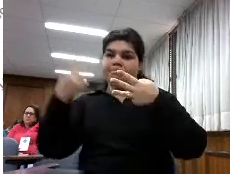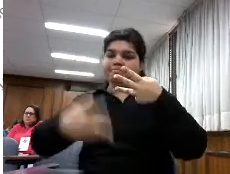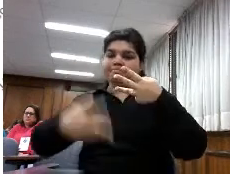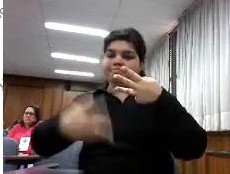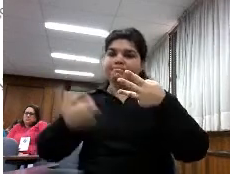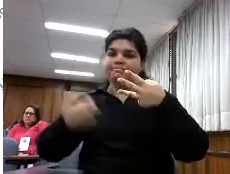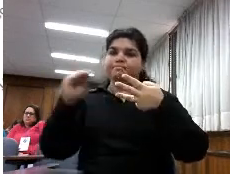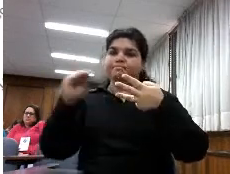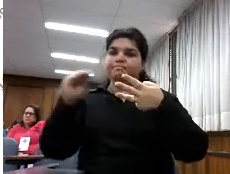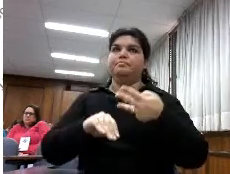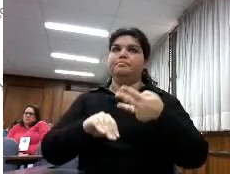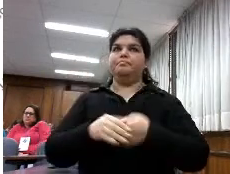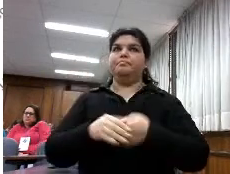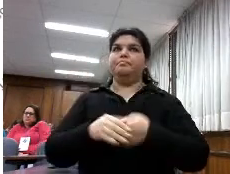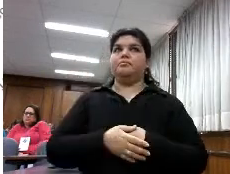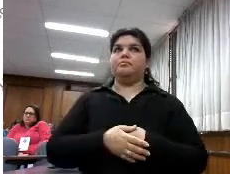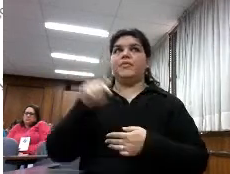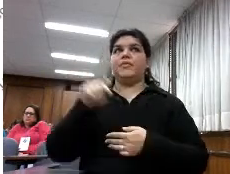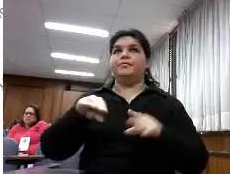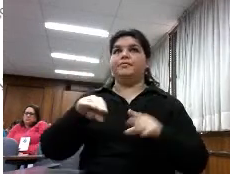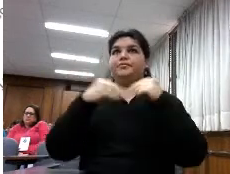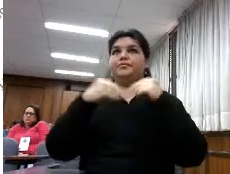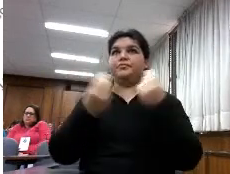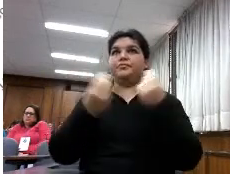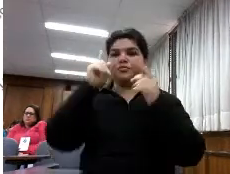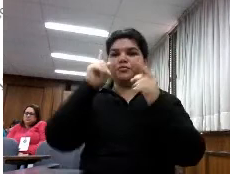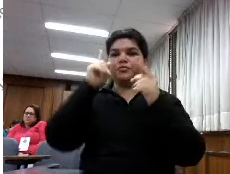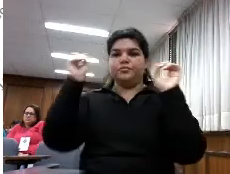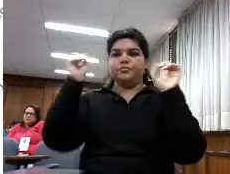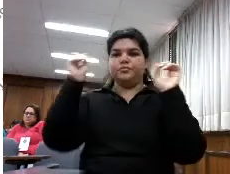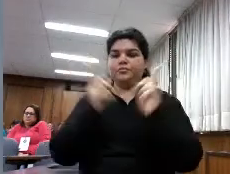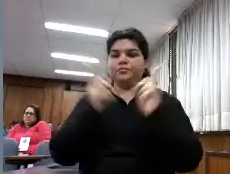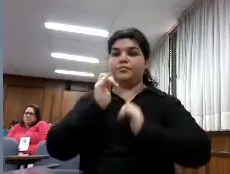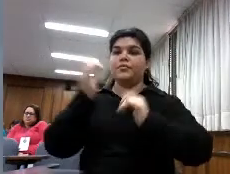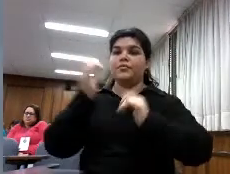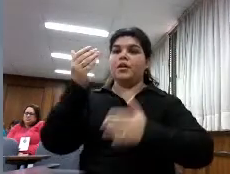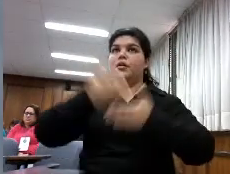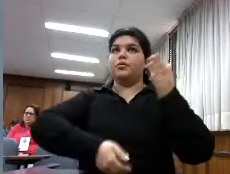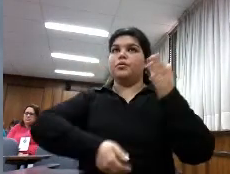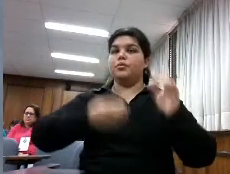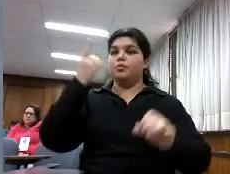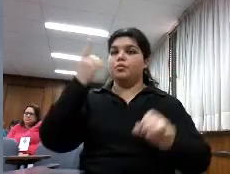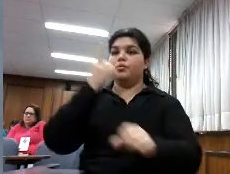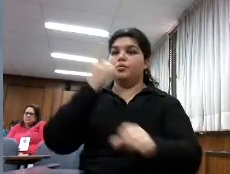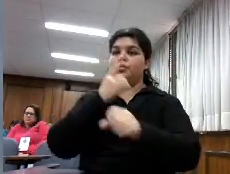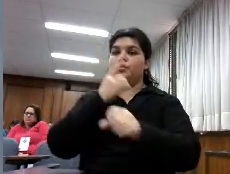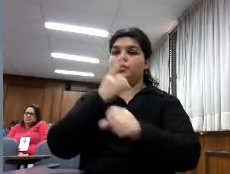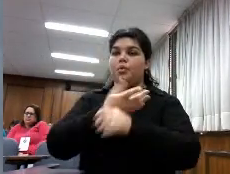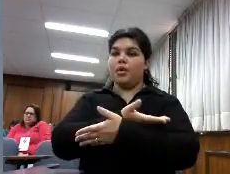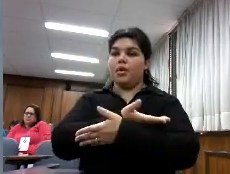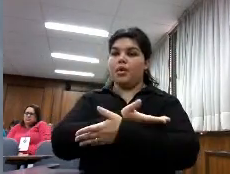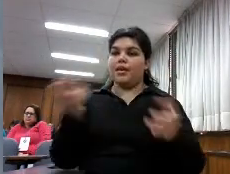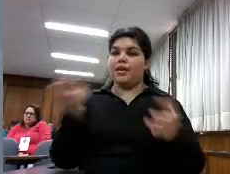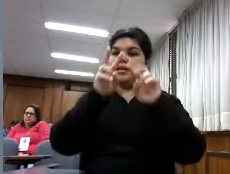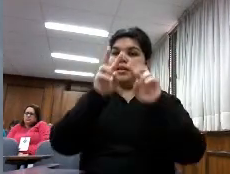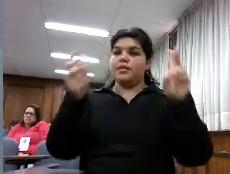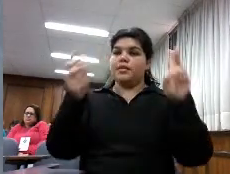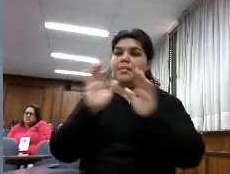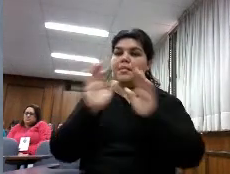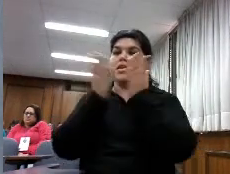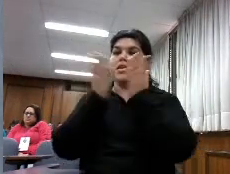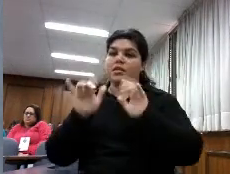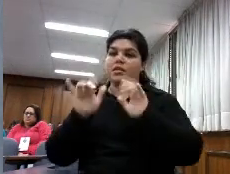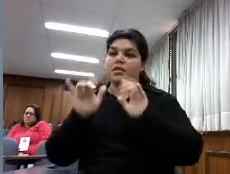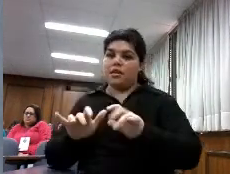y esa es la conclusión es un poco de este estudio que es el primer estudio general que se hace sobre contenido digital y sobre libros